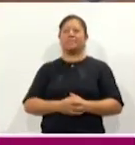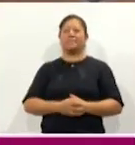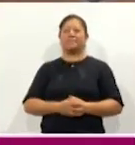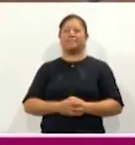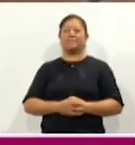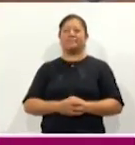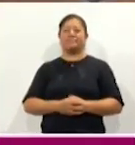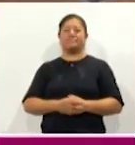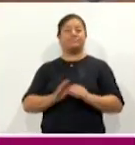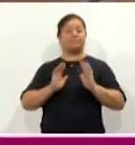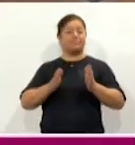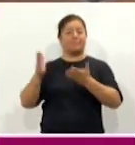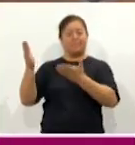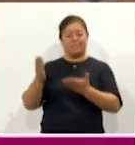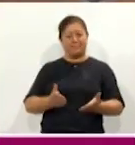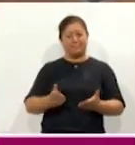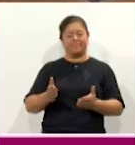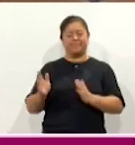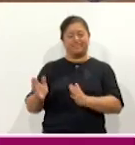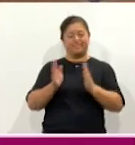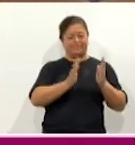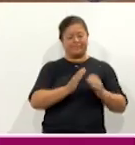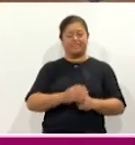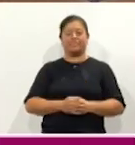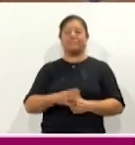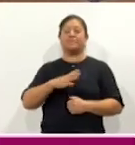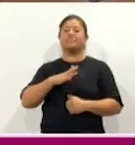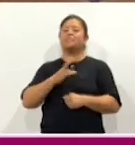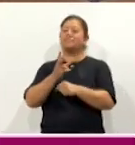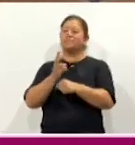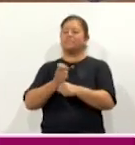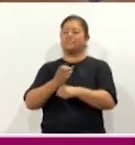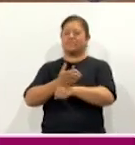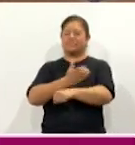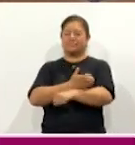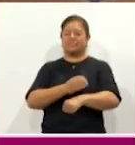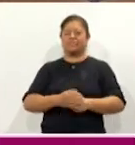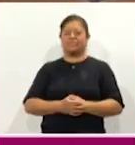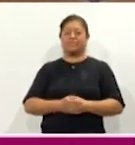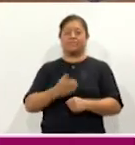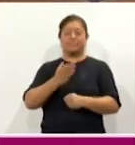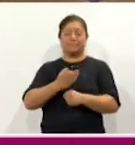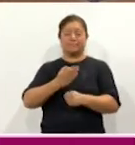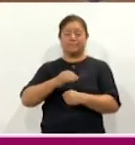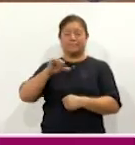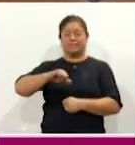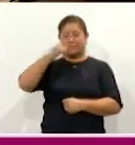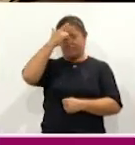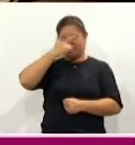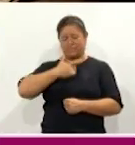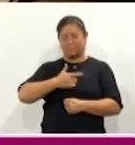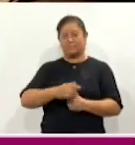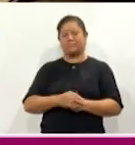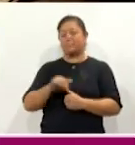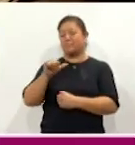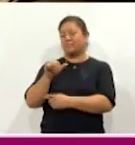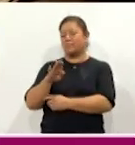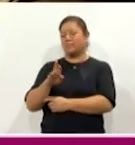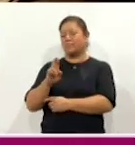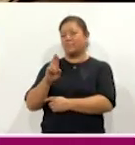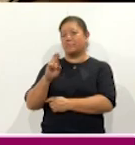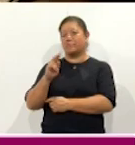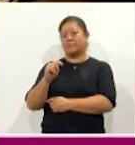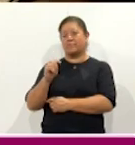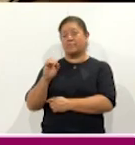Estamos de este lado del estudio porque tenemos una invitada, nos acompaña en esta noche, Janet Aburto García, quien es